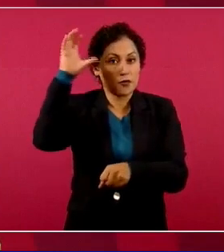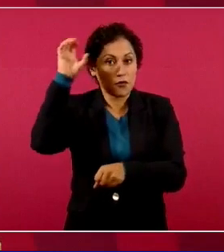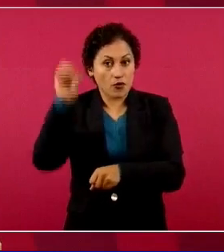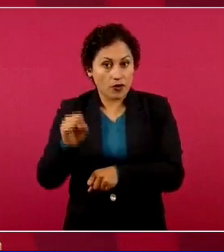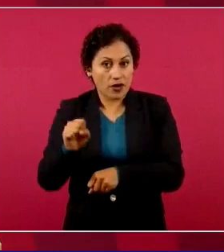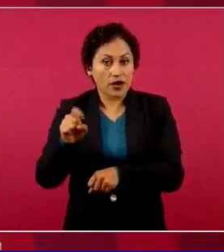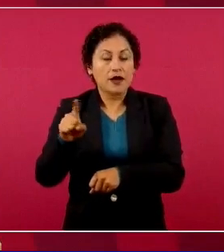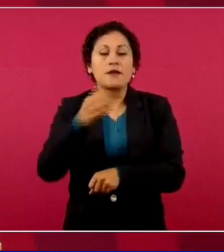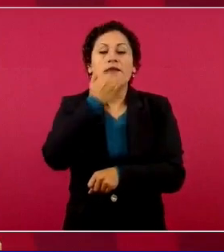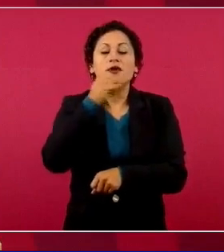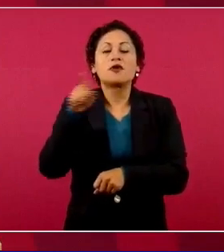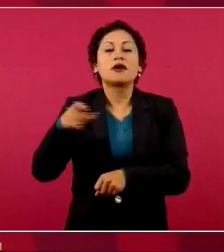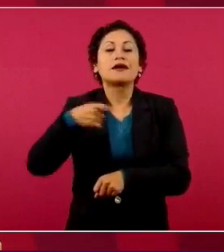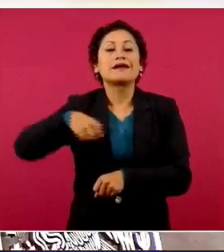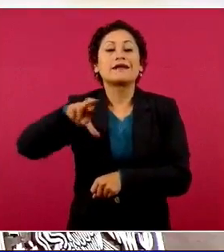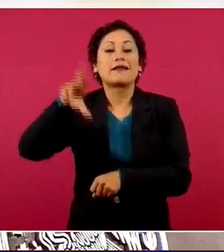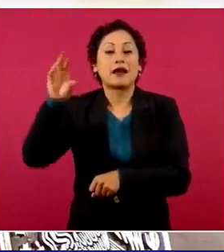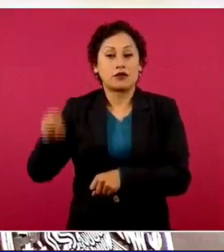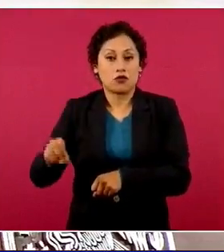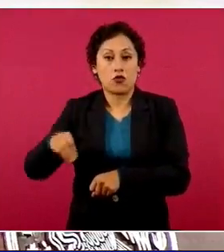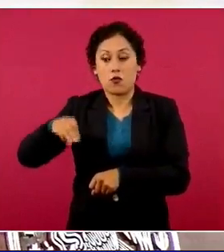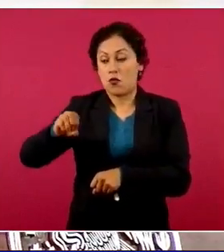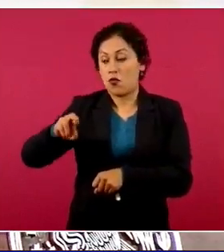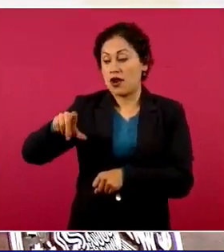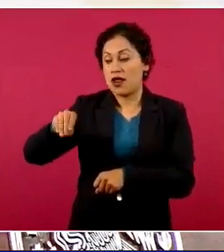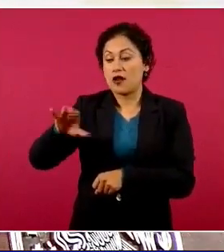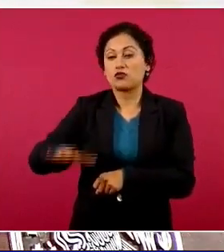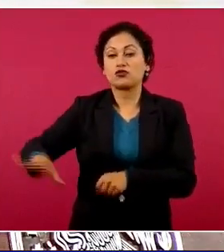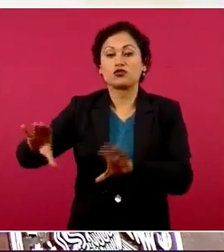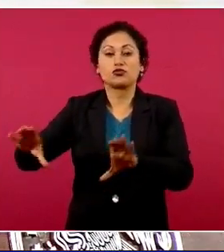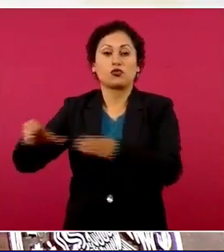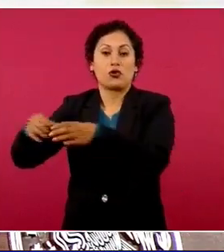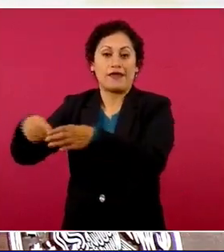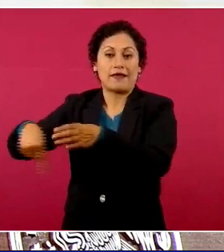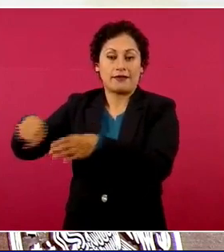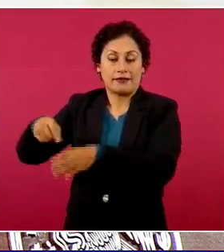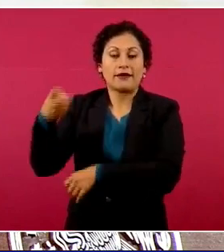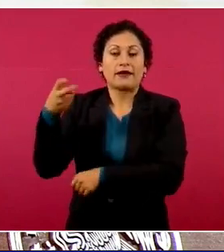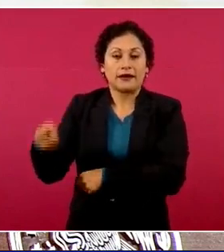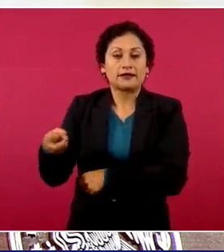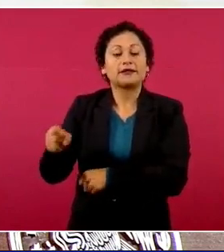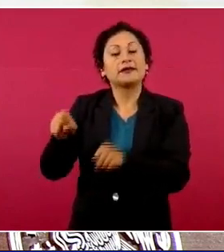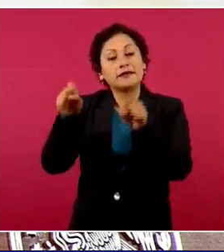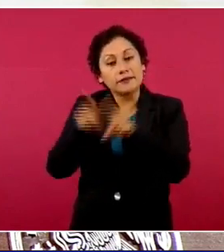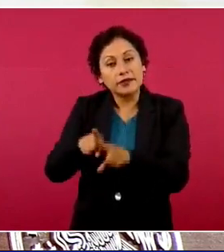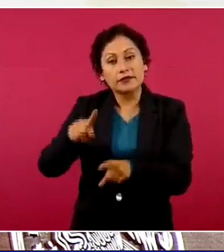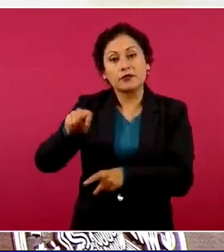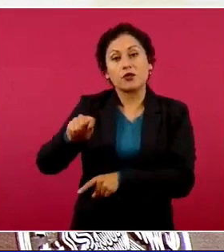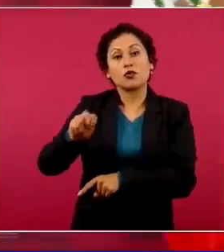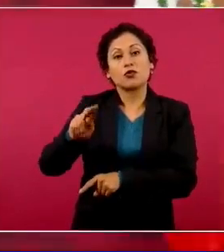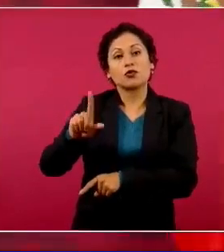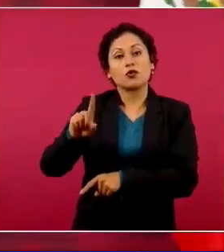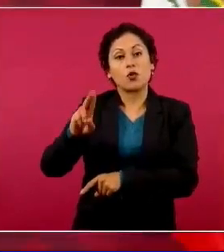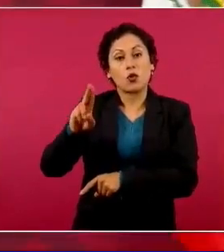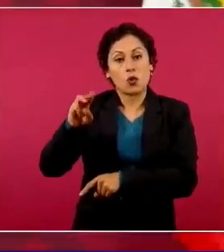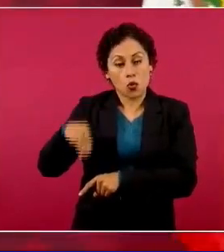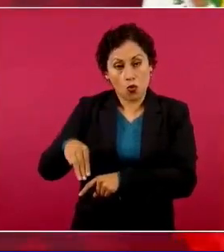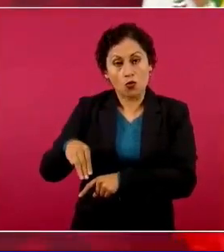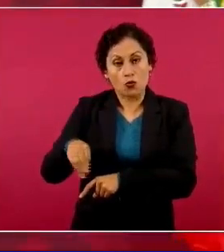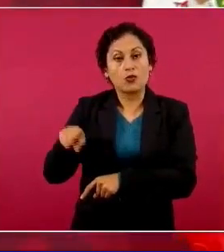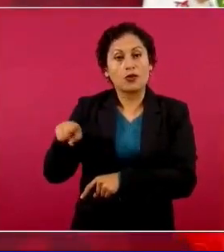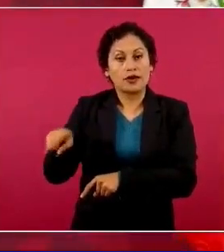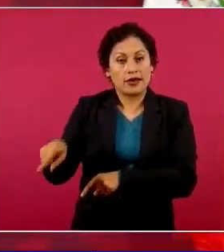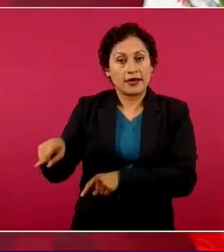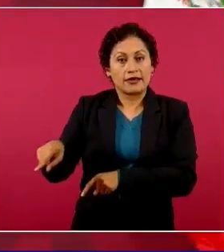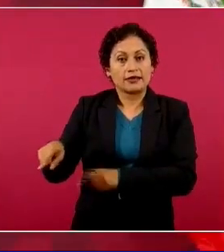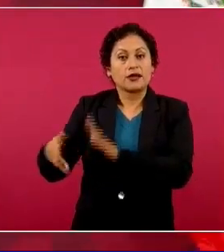Roo, lo de Tulum, que se construyó el hospital